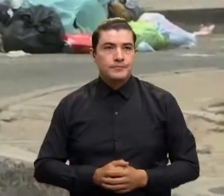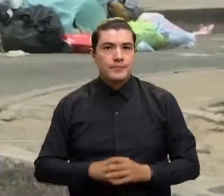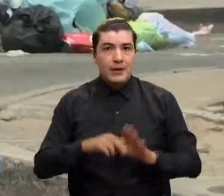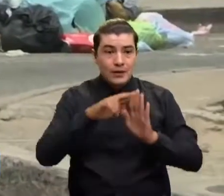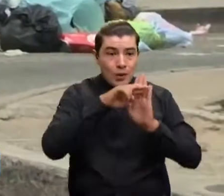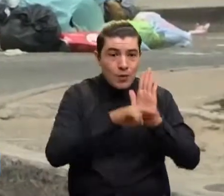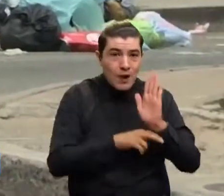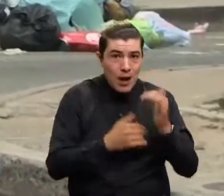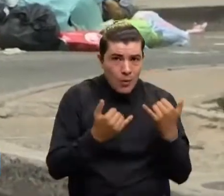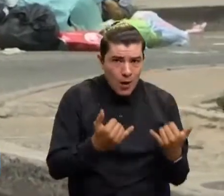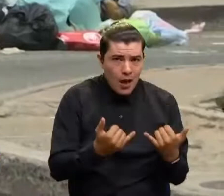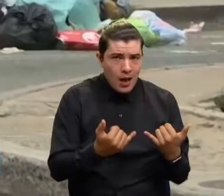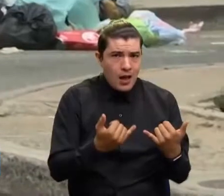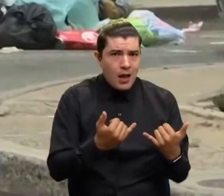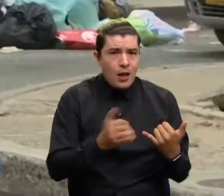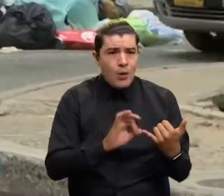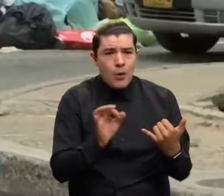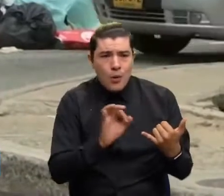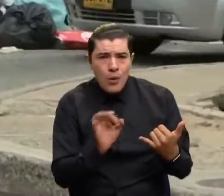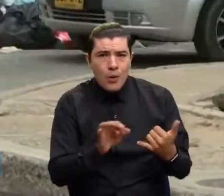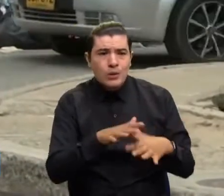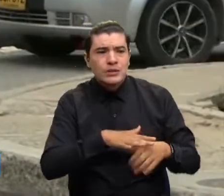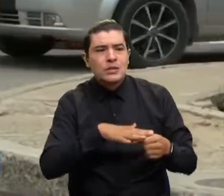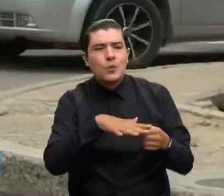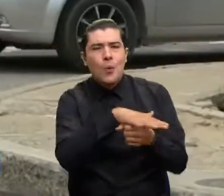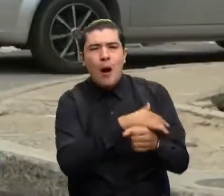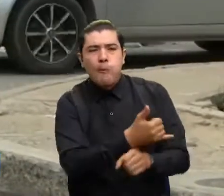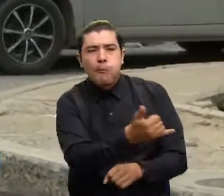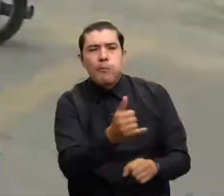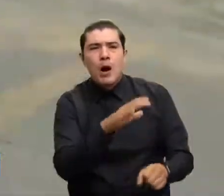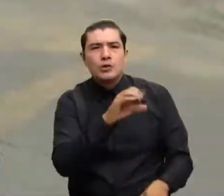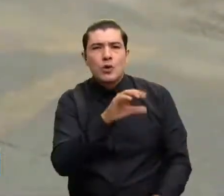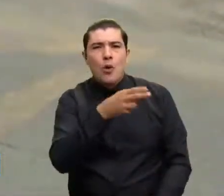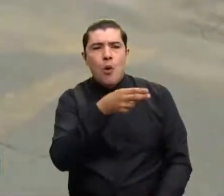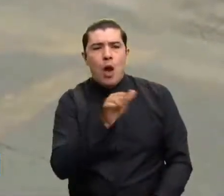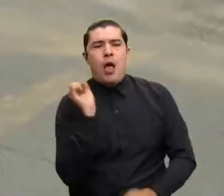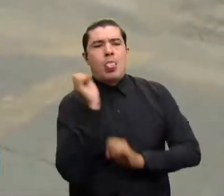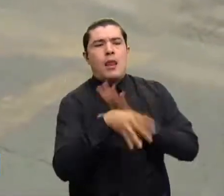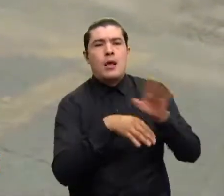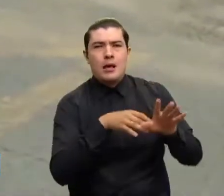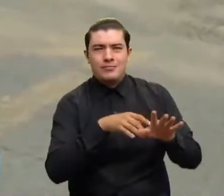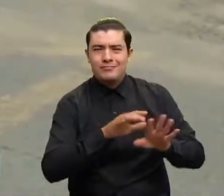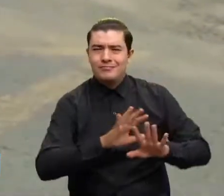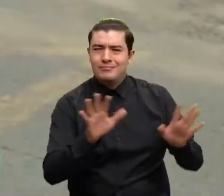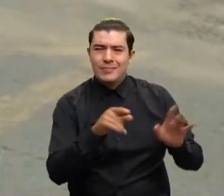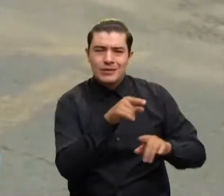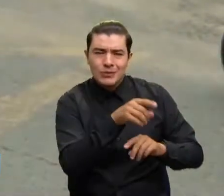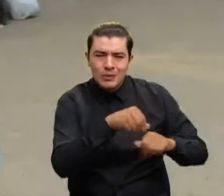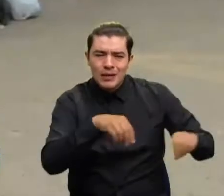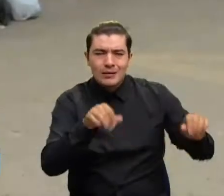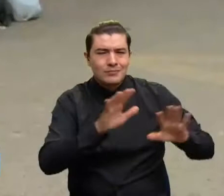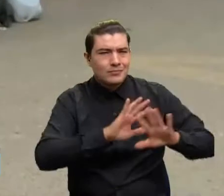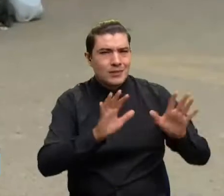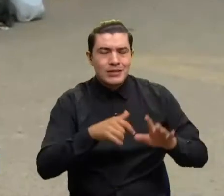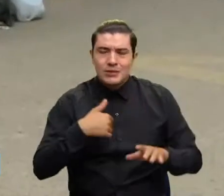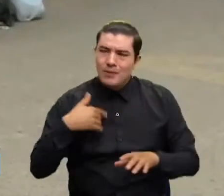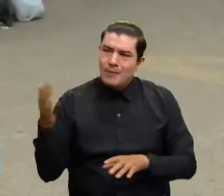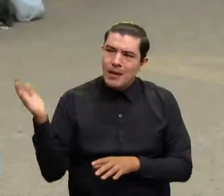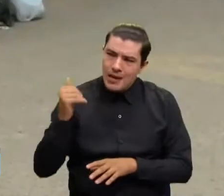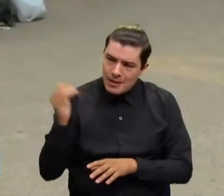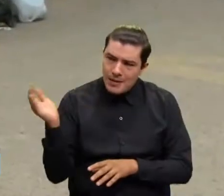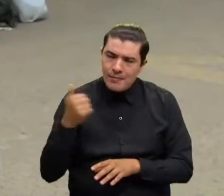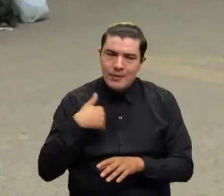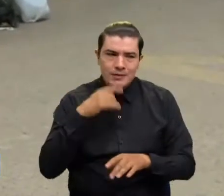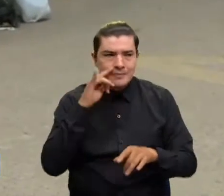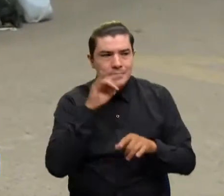Chocoa. Le manifesté a los entes correspondientes de que no era tampoco el terreno, que los invitaba a recorrerlo, que teníamos